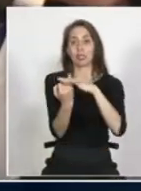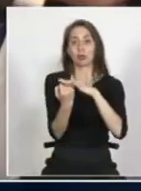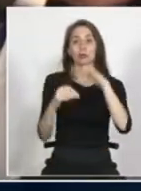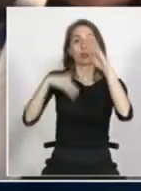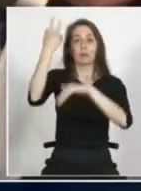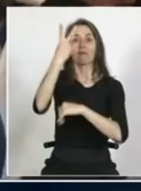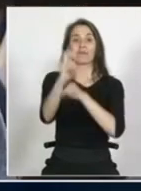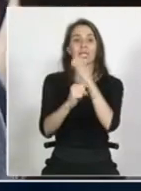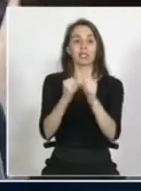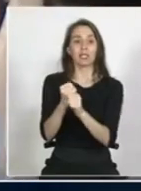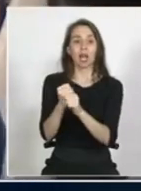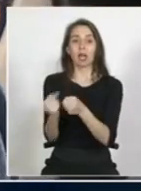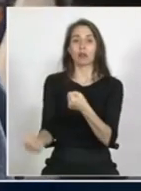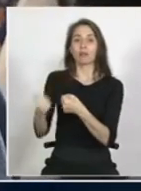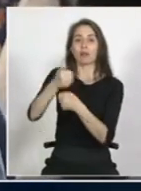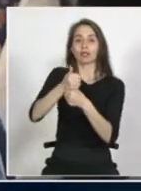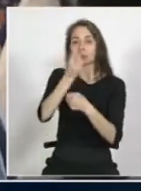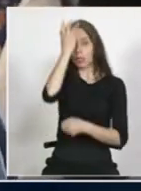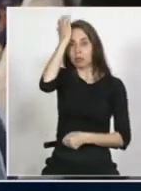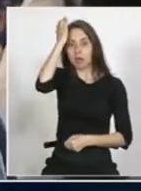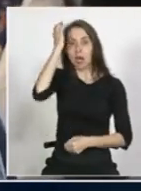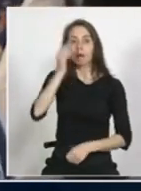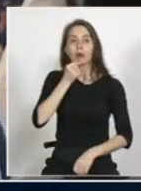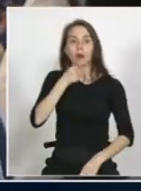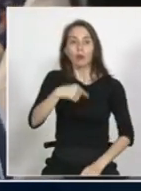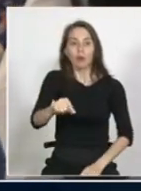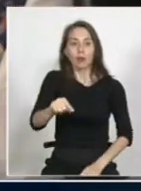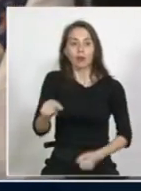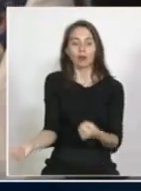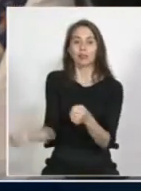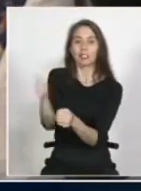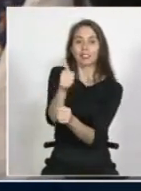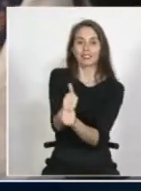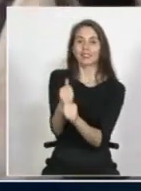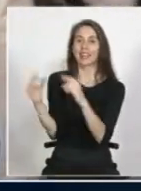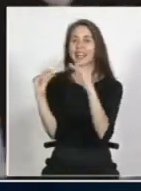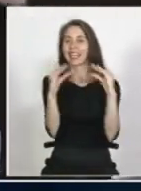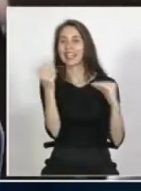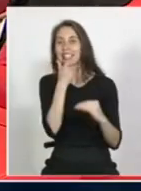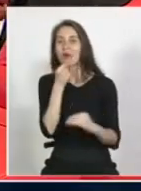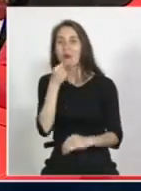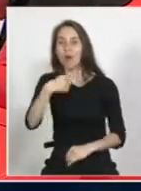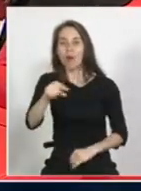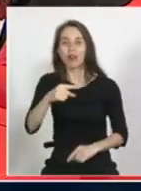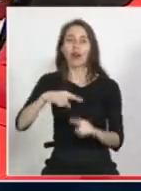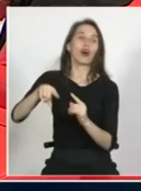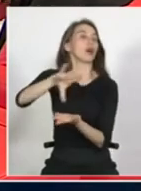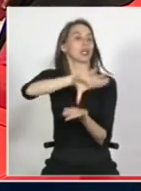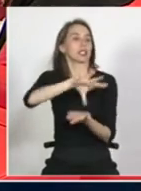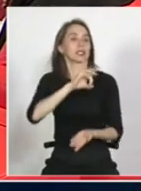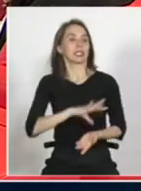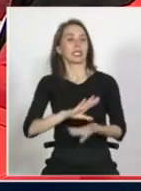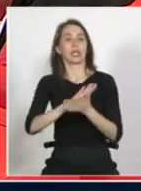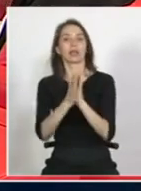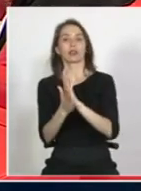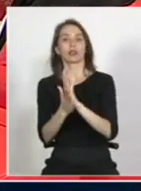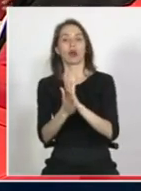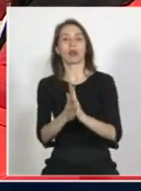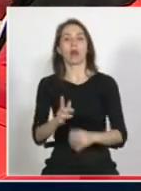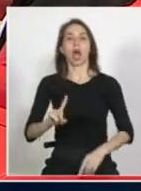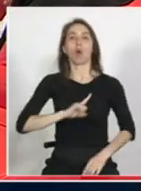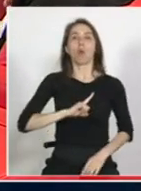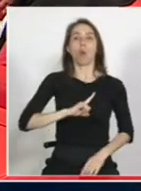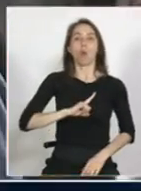venir un Trump bueno ya está más cerca de eso todavía pero podría venir en nuestro país algo de que todas las culpas